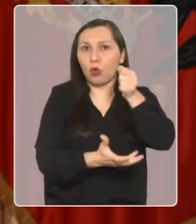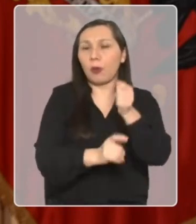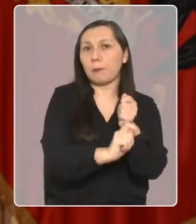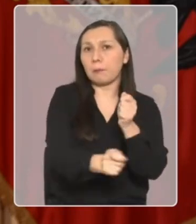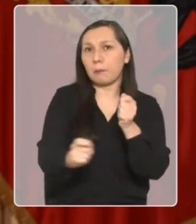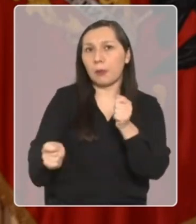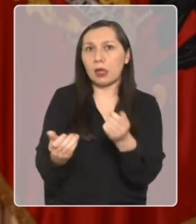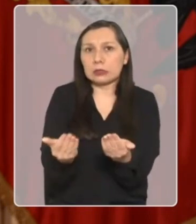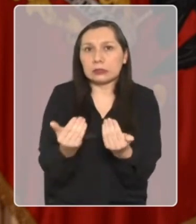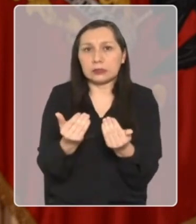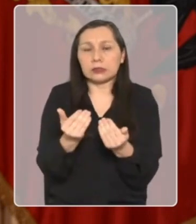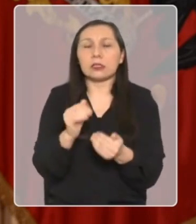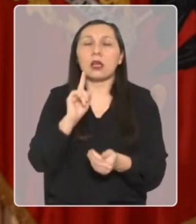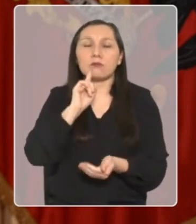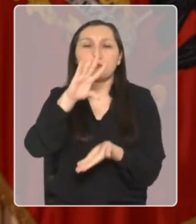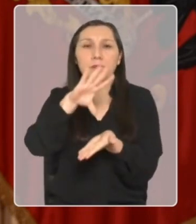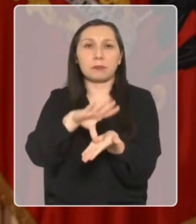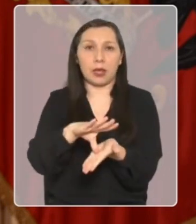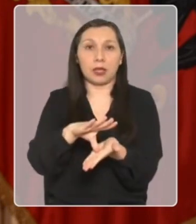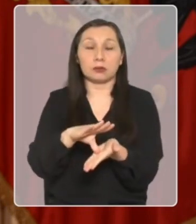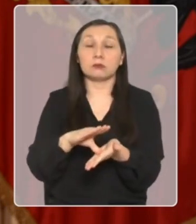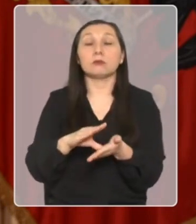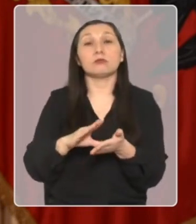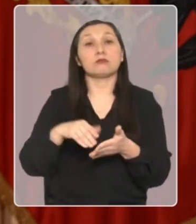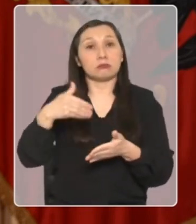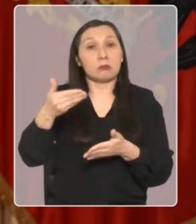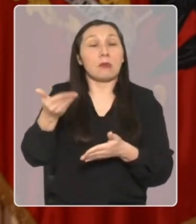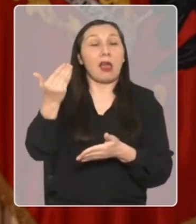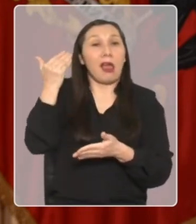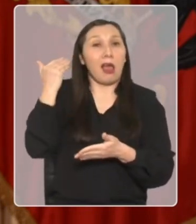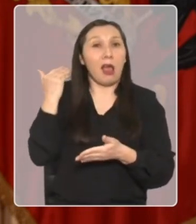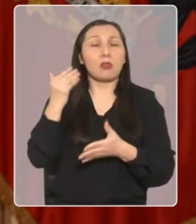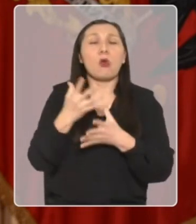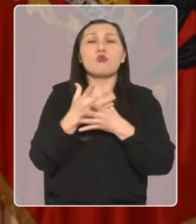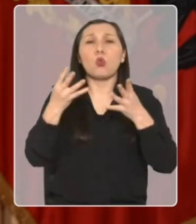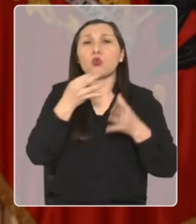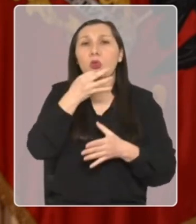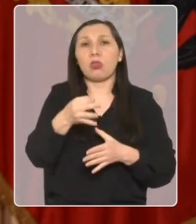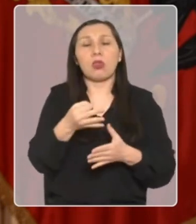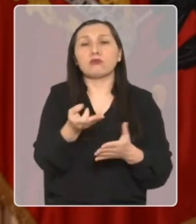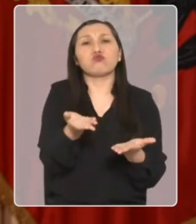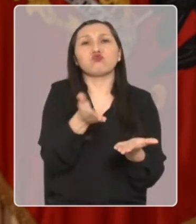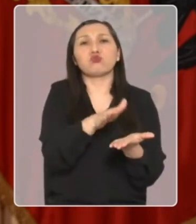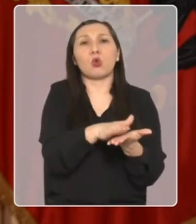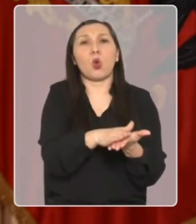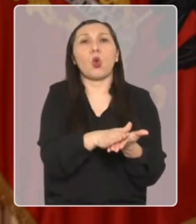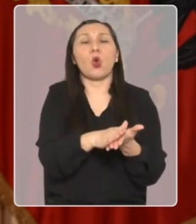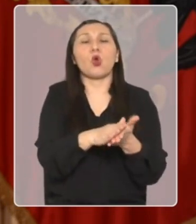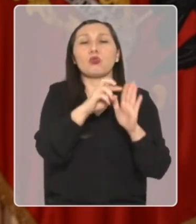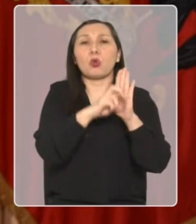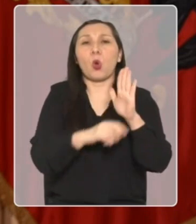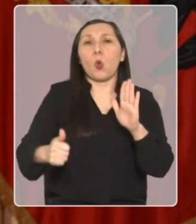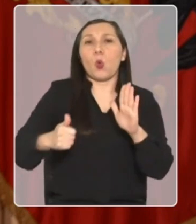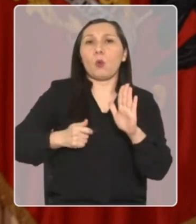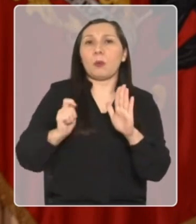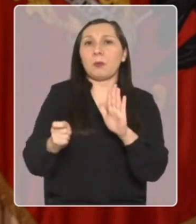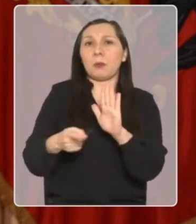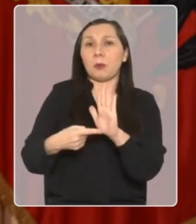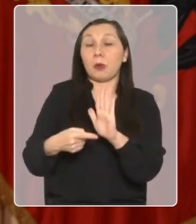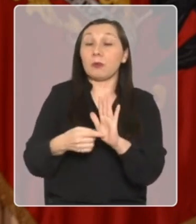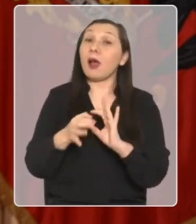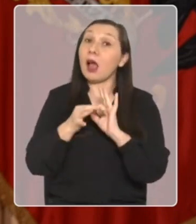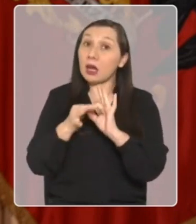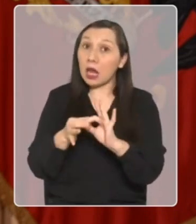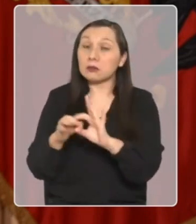necesidades del país. En su momento, fueron muchos los que dieron por muerto el proyecto de cumplimiento tributario. Pero